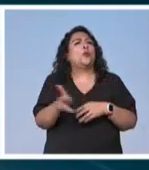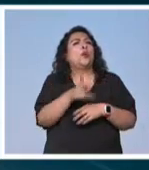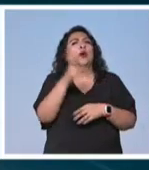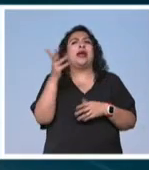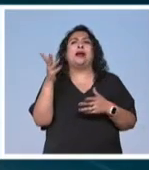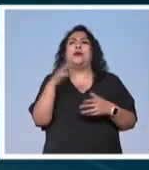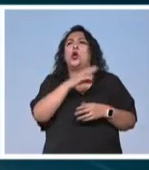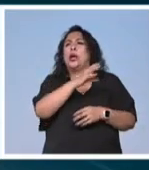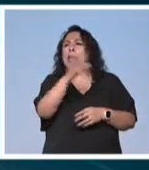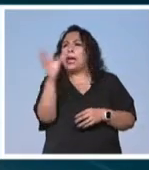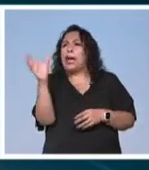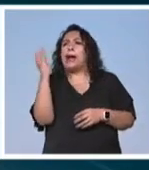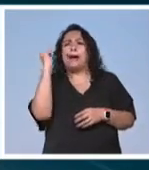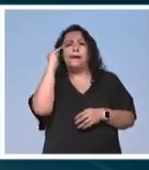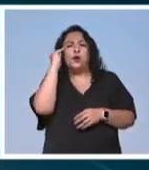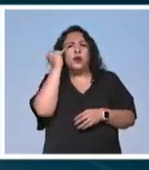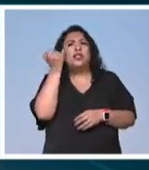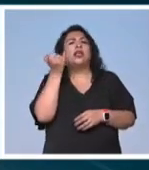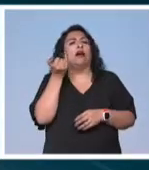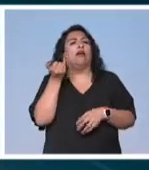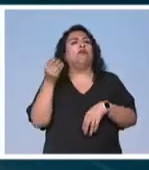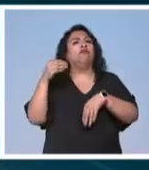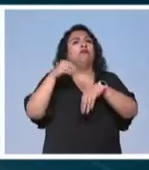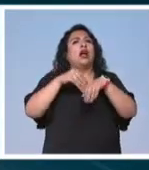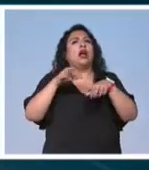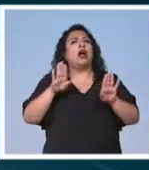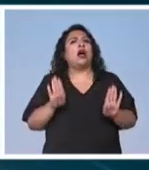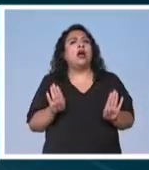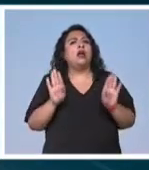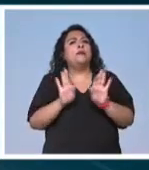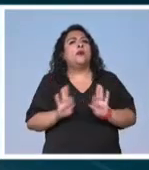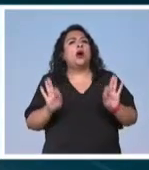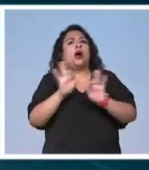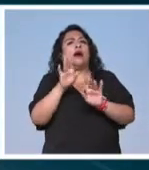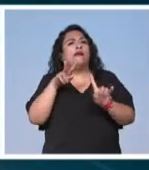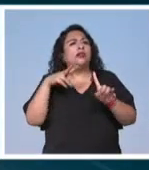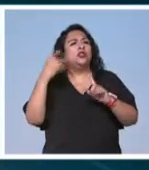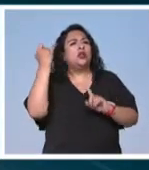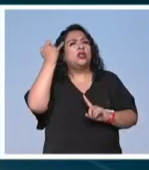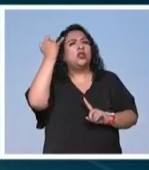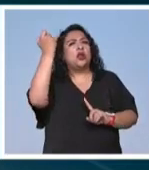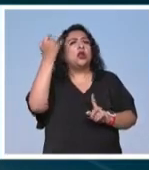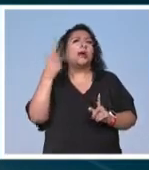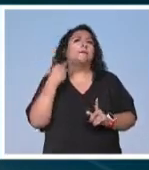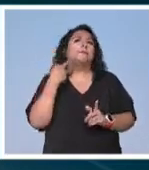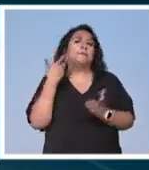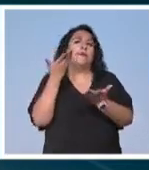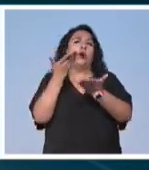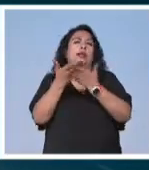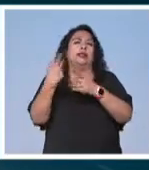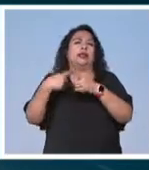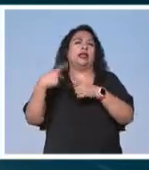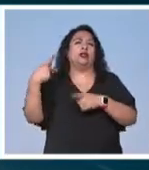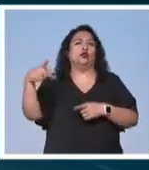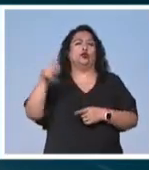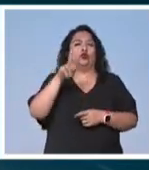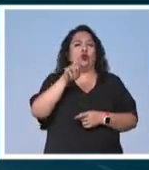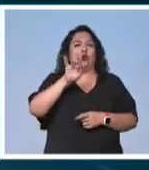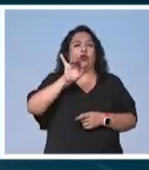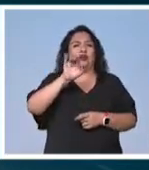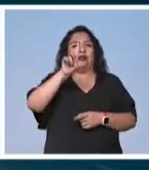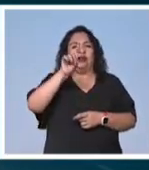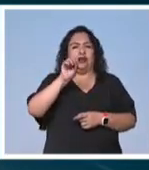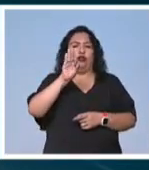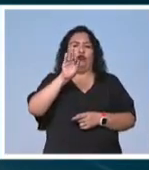universo campesino e indígena fueron elementos fundamentales en las posiciones ideológicas y políticas de Ricardo Flores Magón,